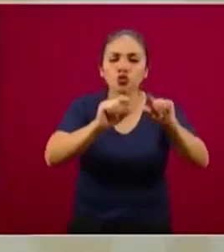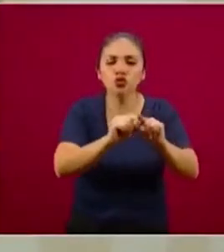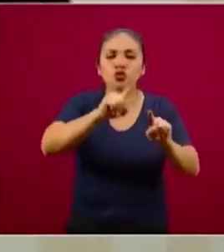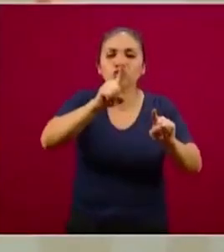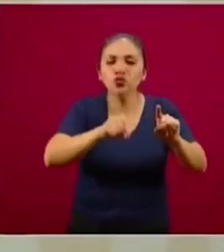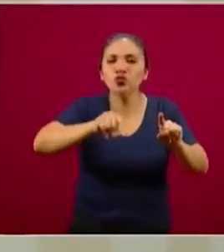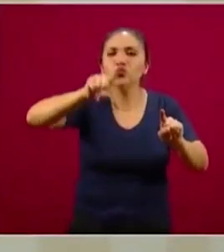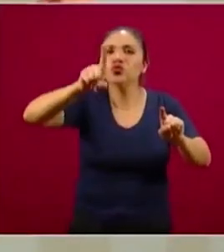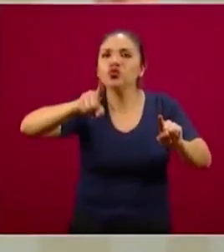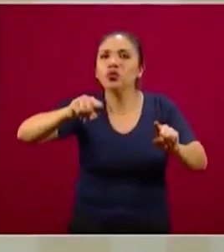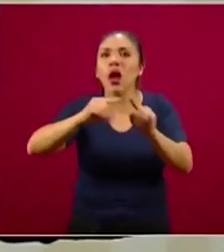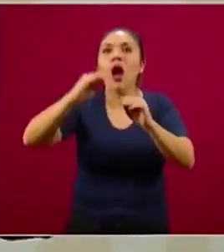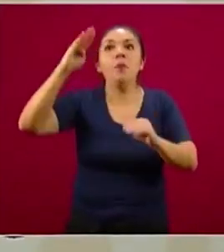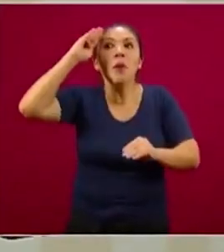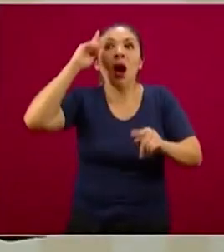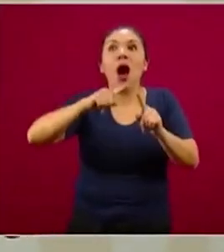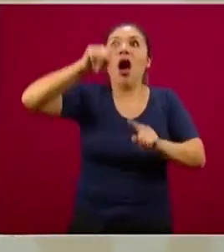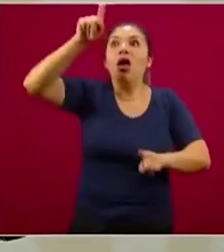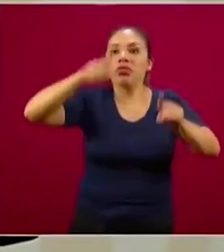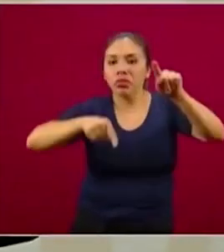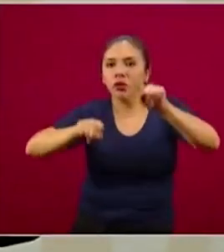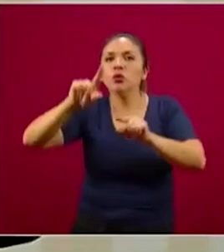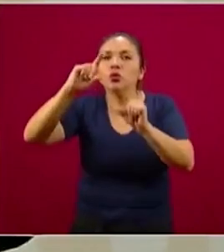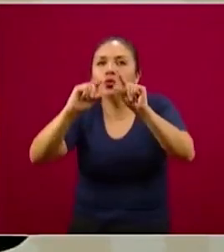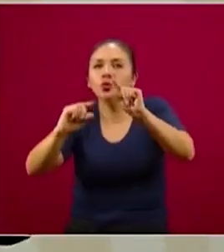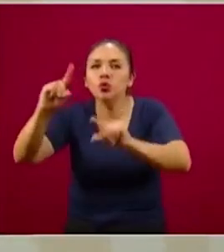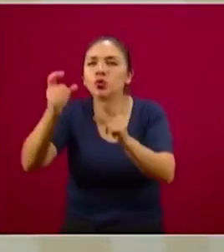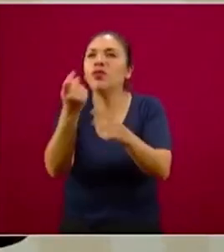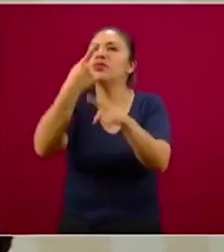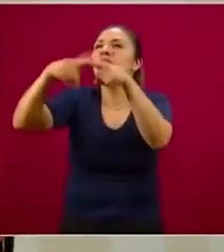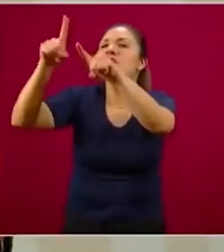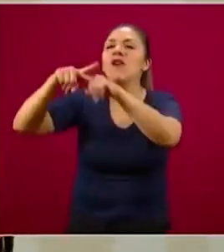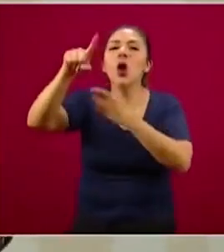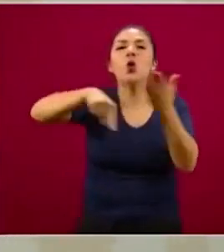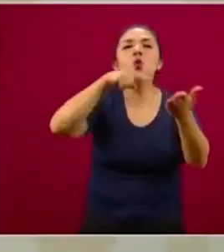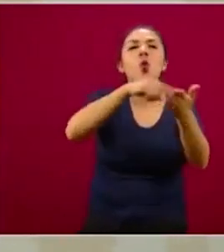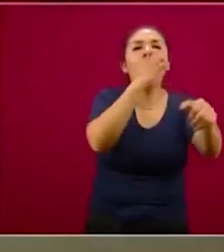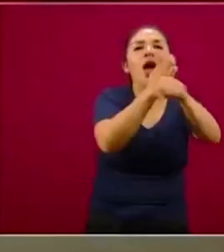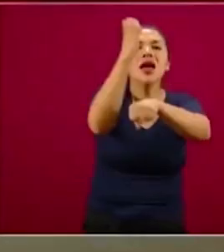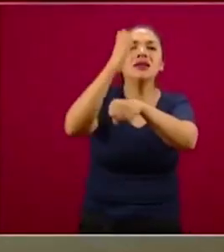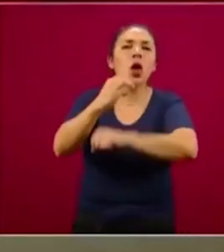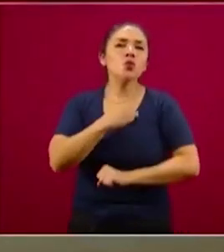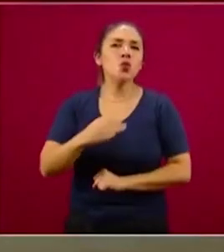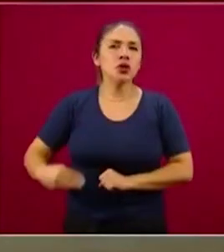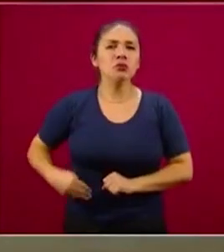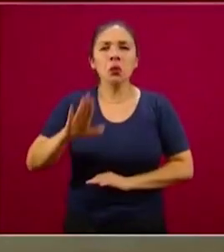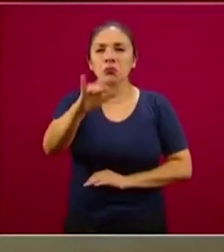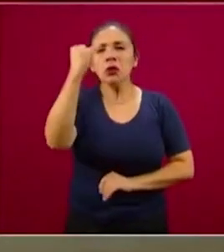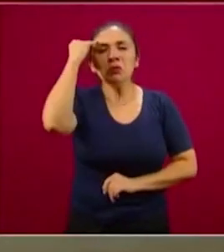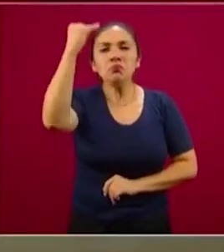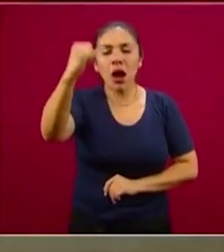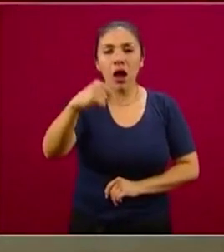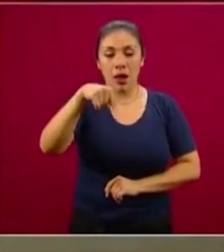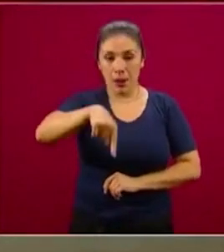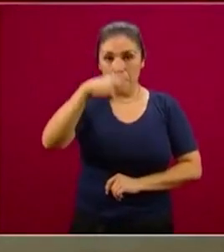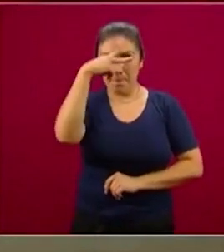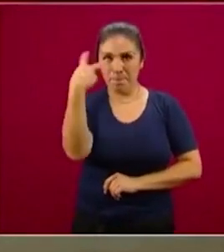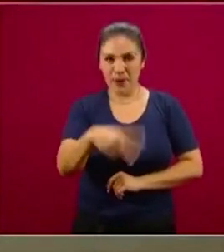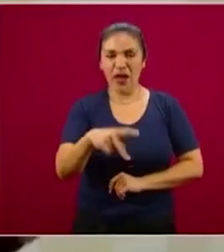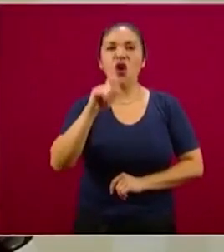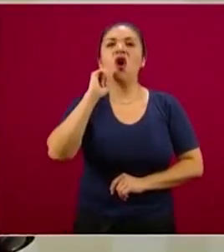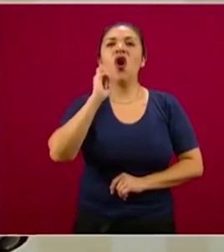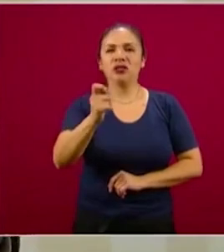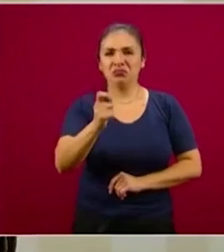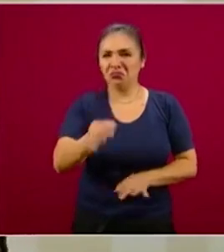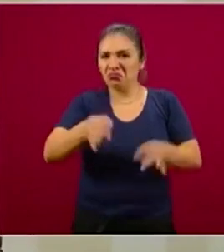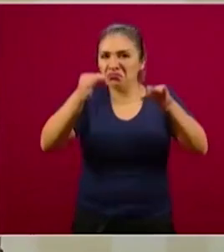medianas y grandes al interior que son de las distintas localidades. Imaginen ustedes que México fuera un continente y